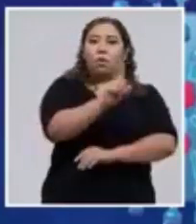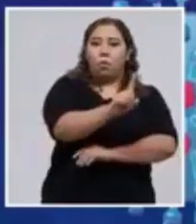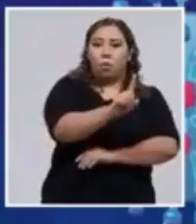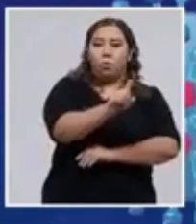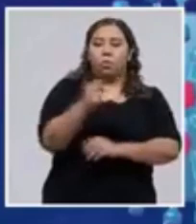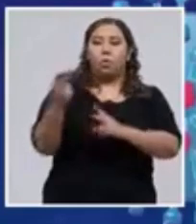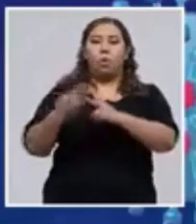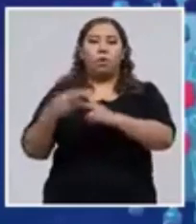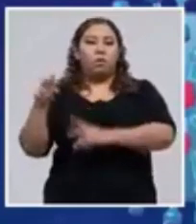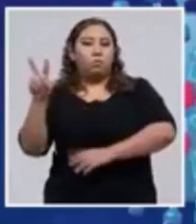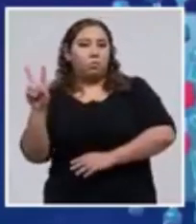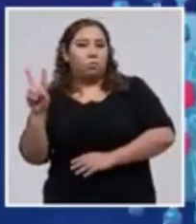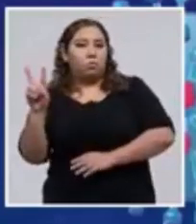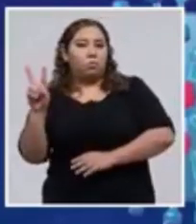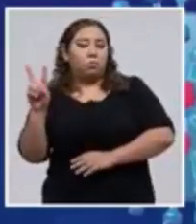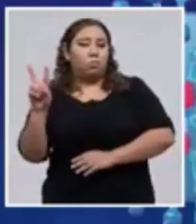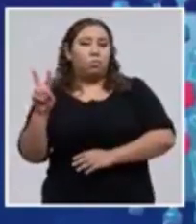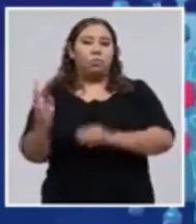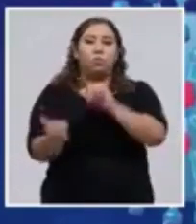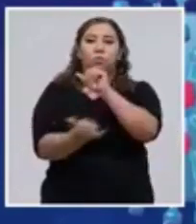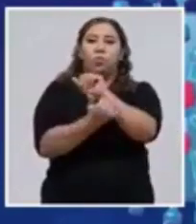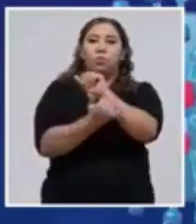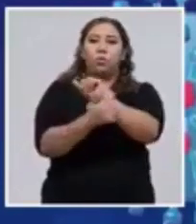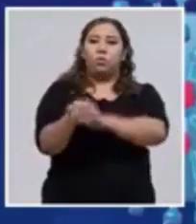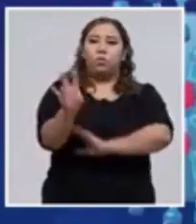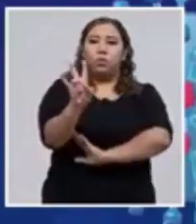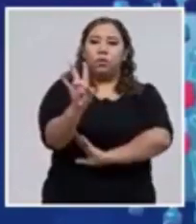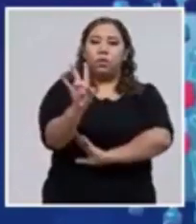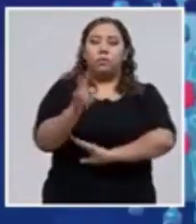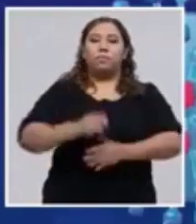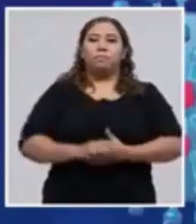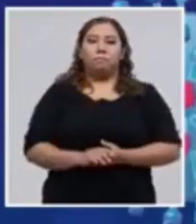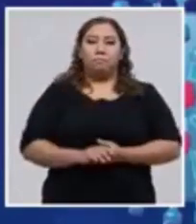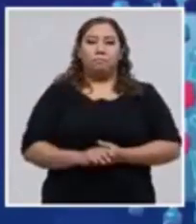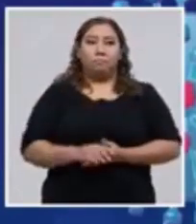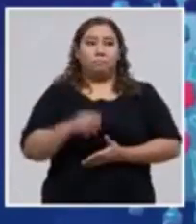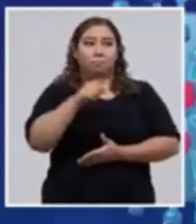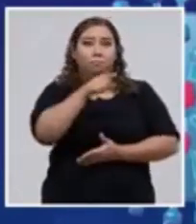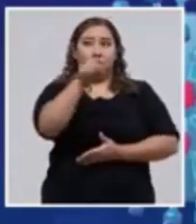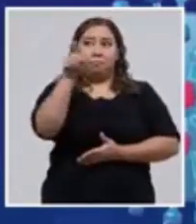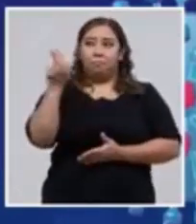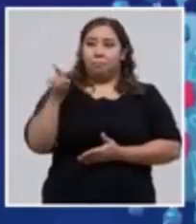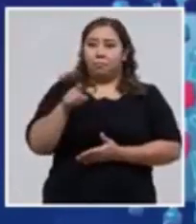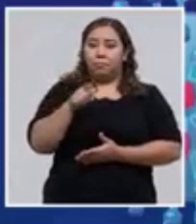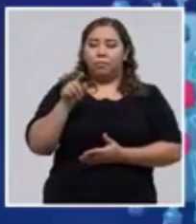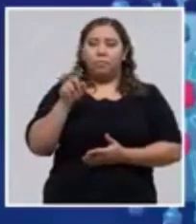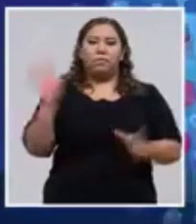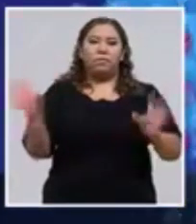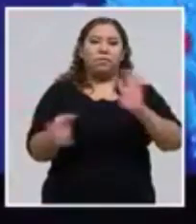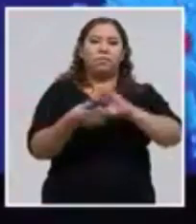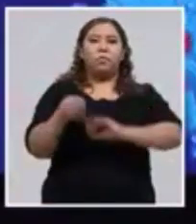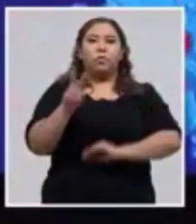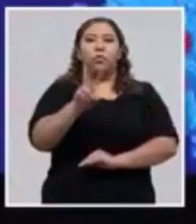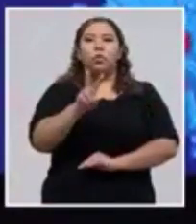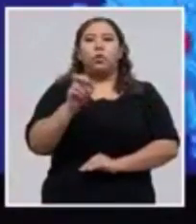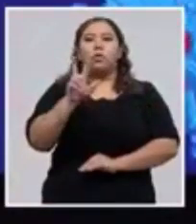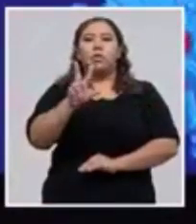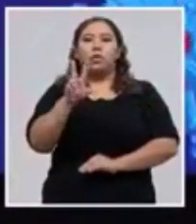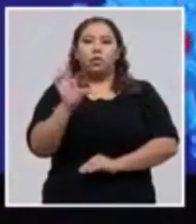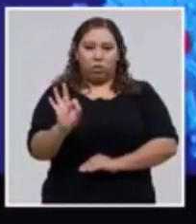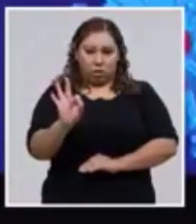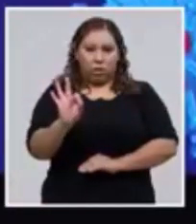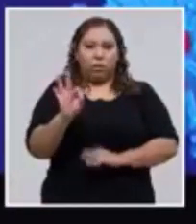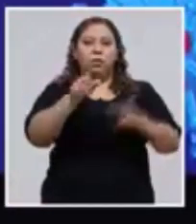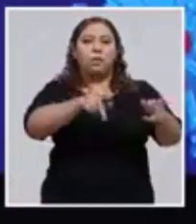Olancho con 2 y Lloro con 7. Así están distribuidos los 239 casos este